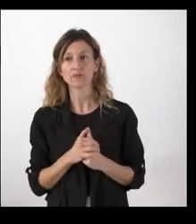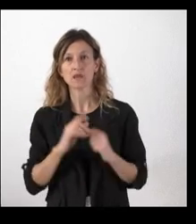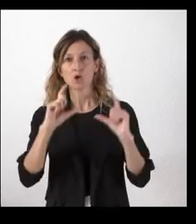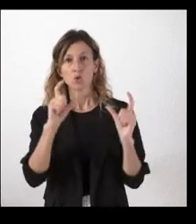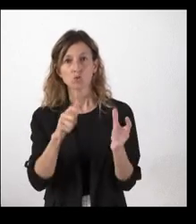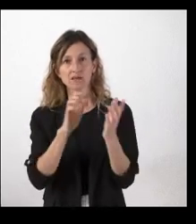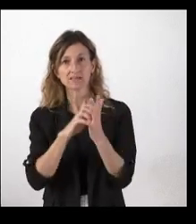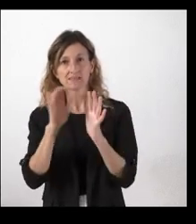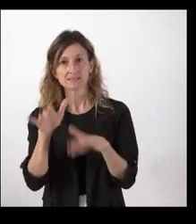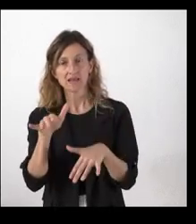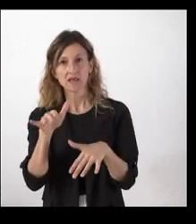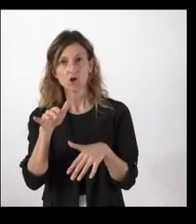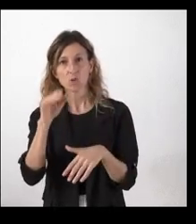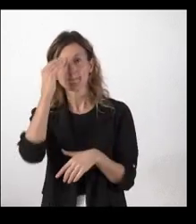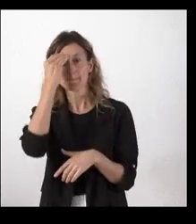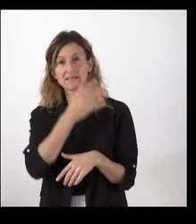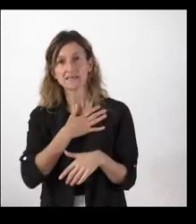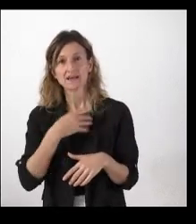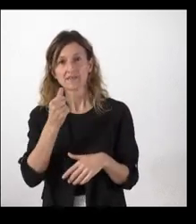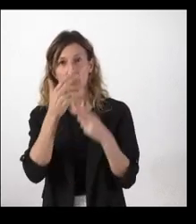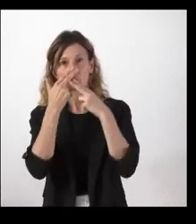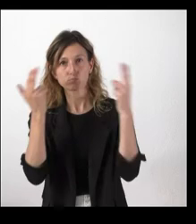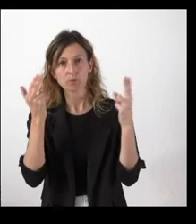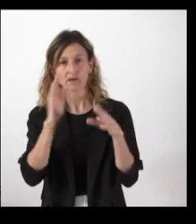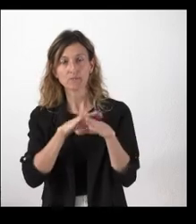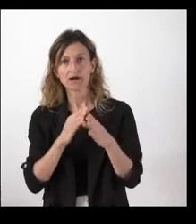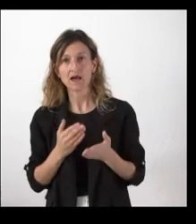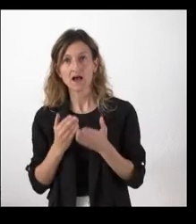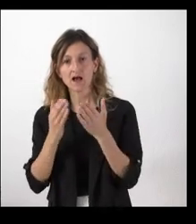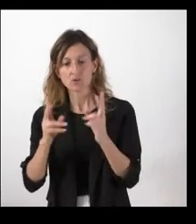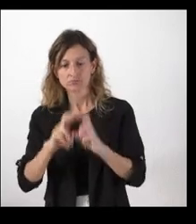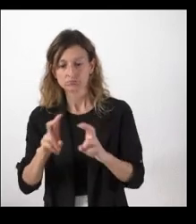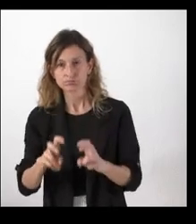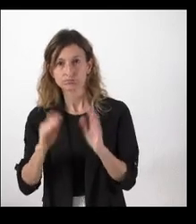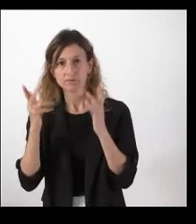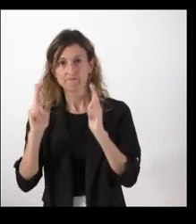León va a seguir planteándose emplear dinero público para ayudar a la excavación de fosas.